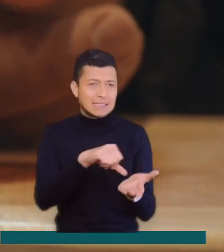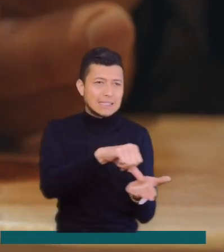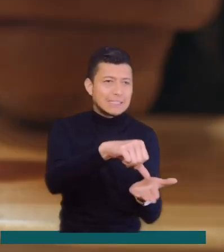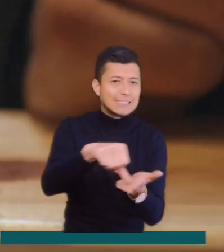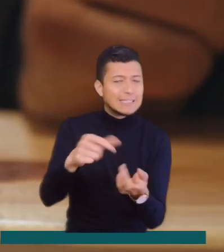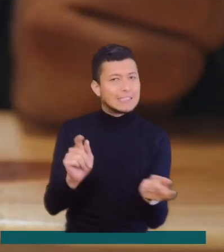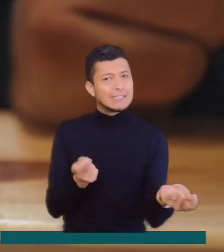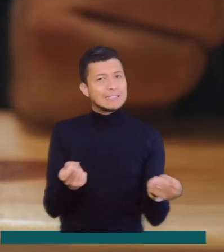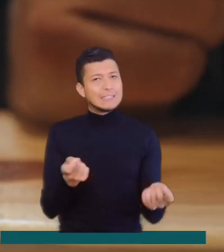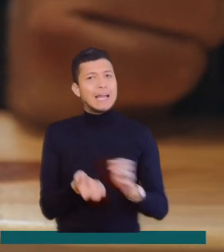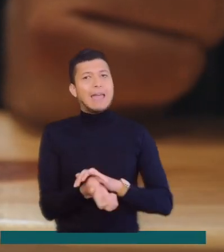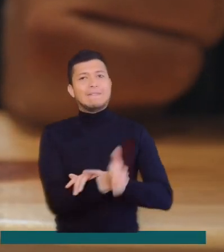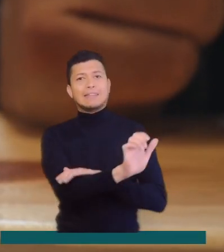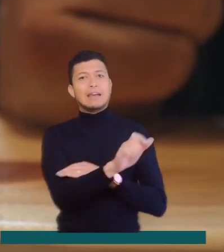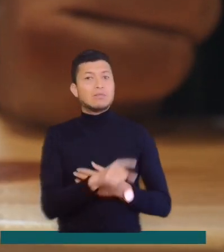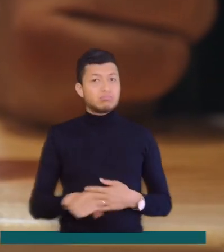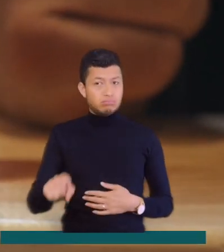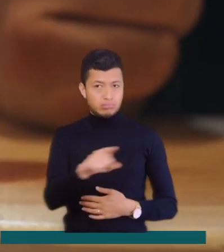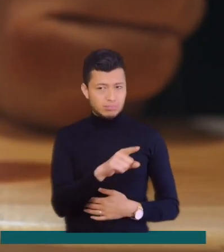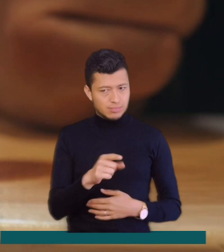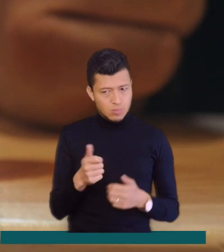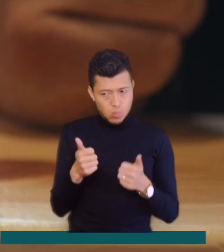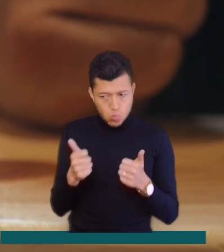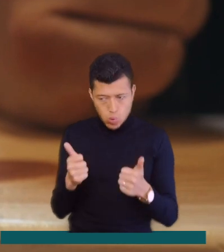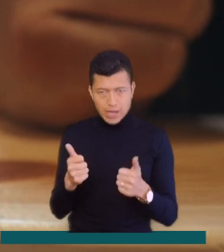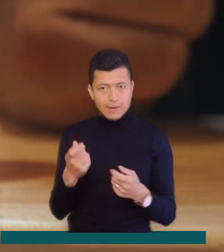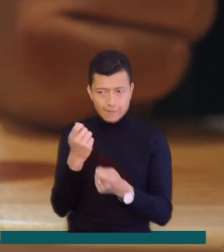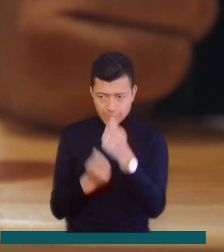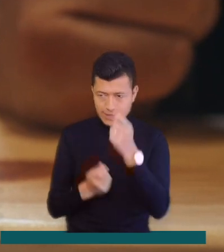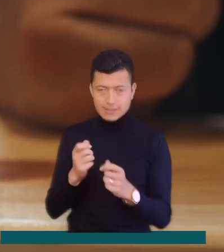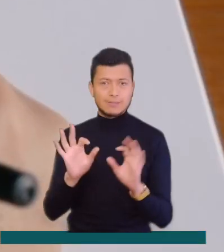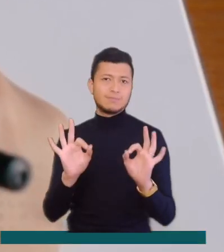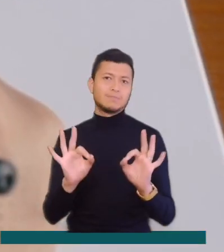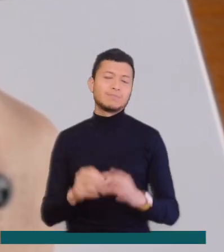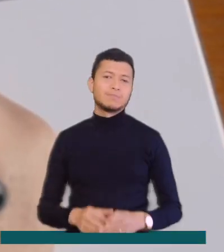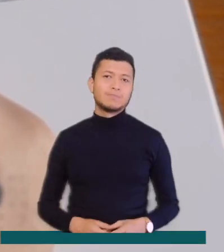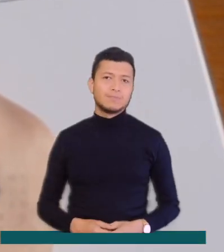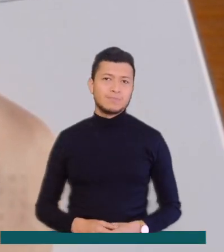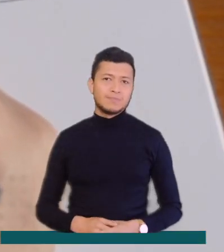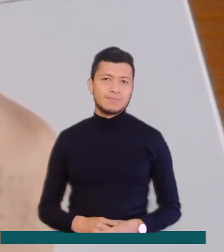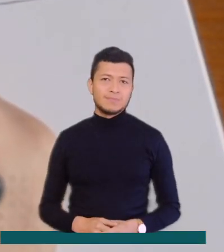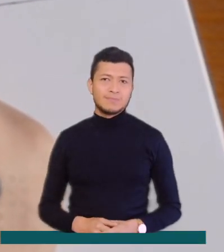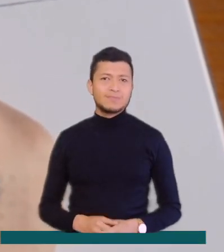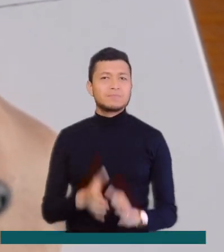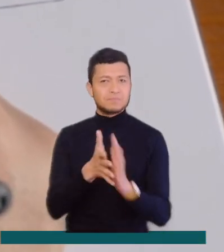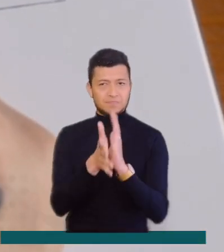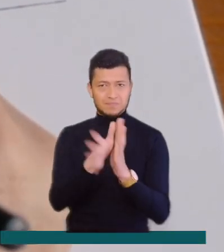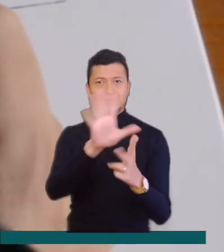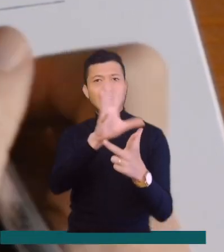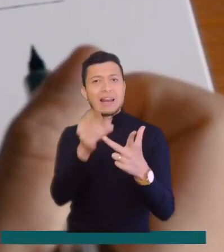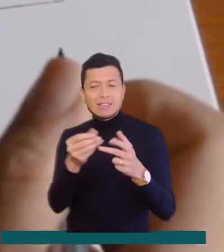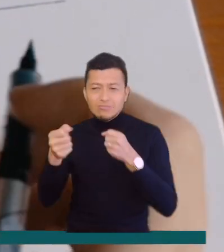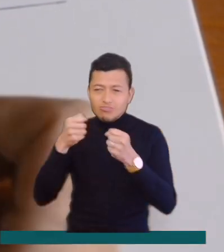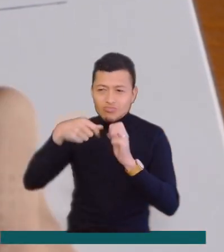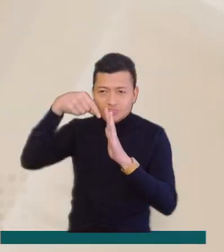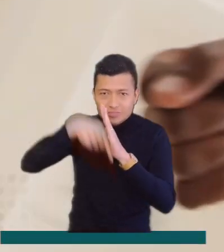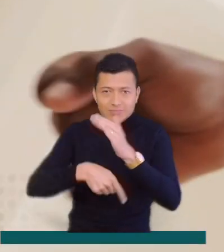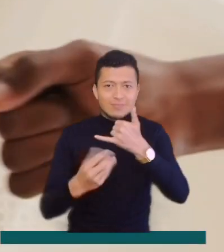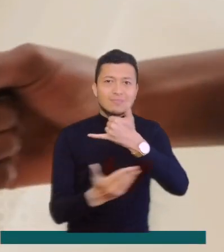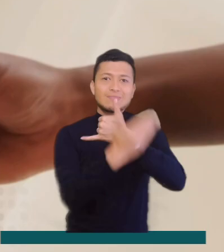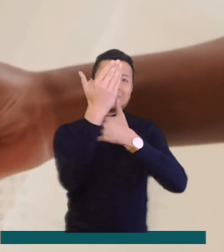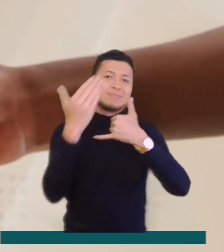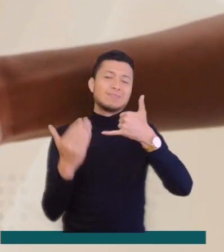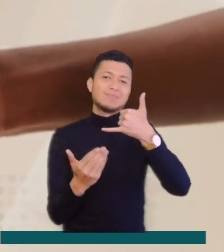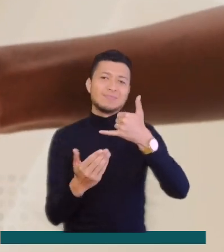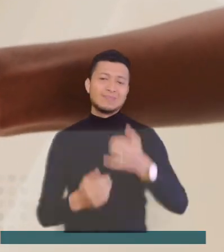que es mejor evitar para mantener una buena salud financiera. Estamos en Enlace 13, periodismo a profundidad en